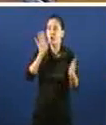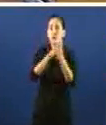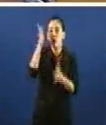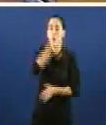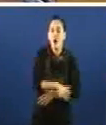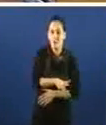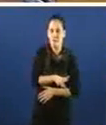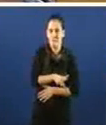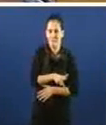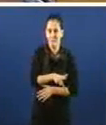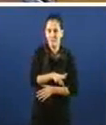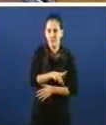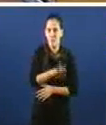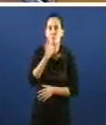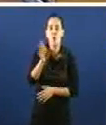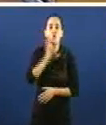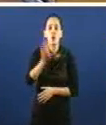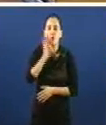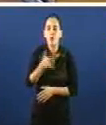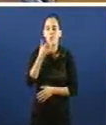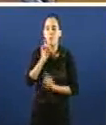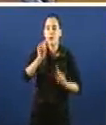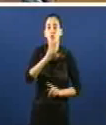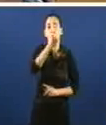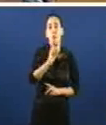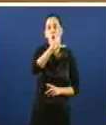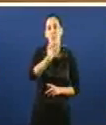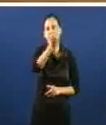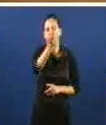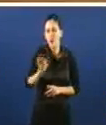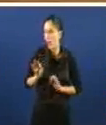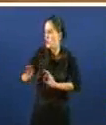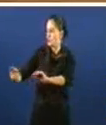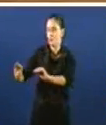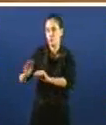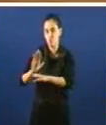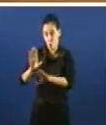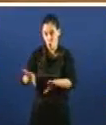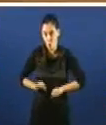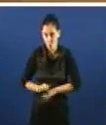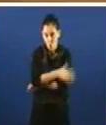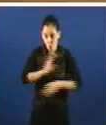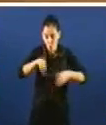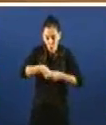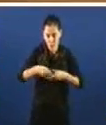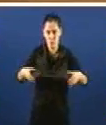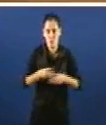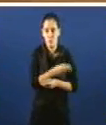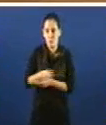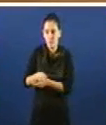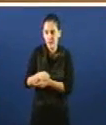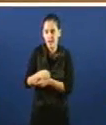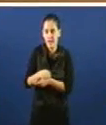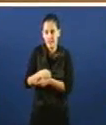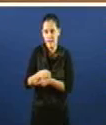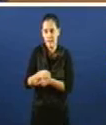Presidente Fíxese o que fixeron, por exemplo, Copocero Vostedes, os que gobernan no Partido Popular A rede que foron